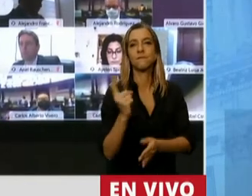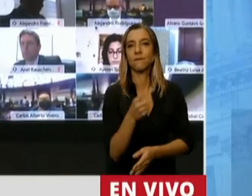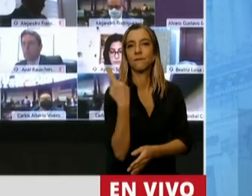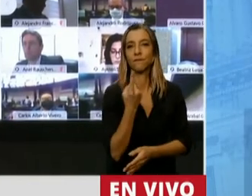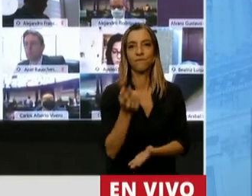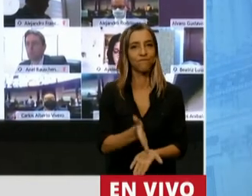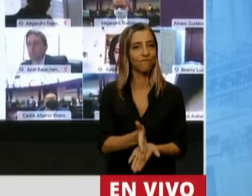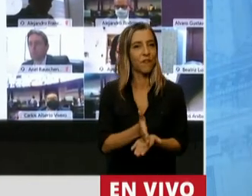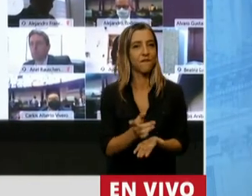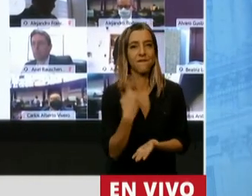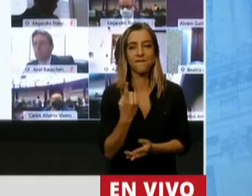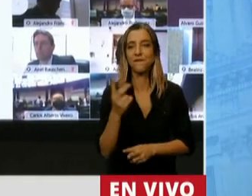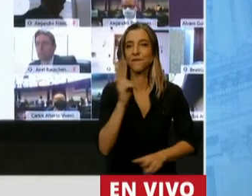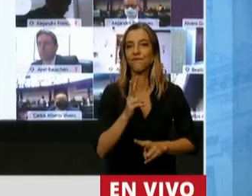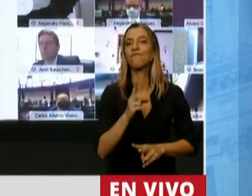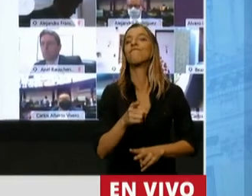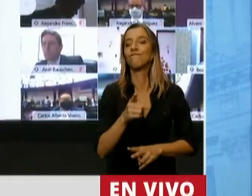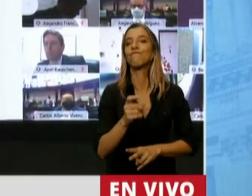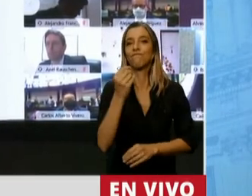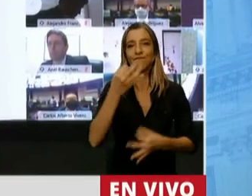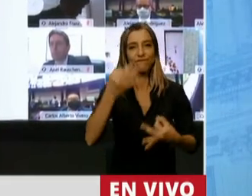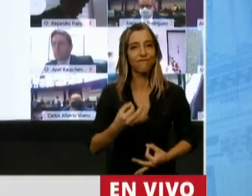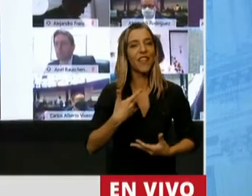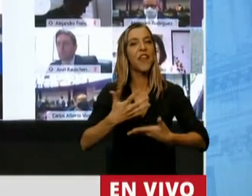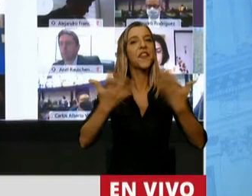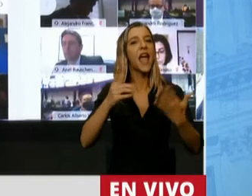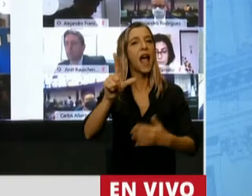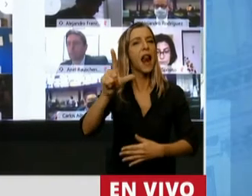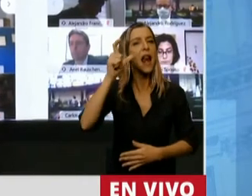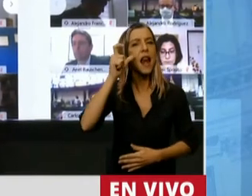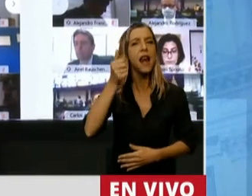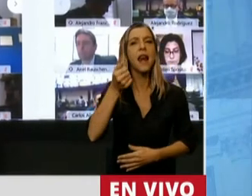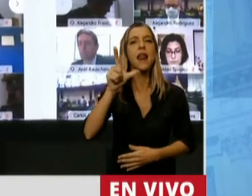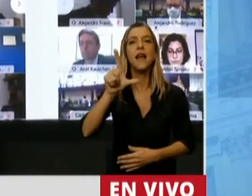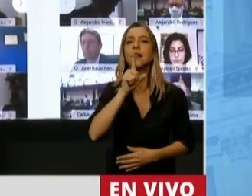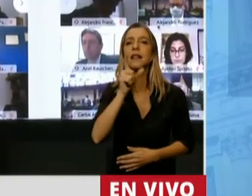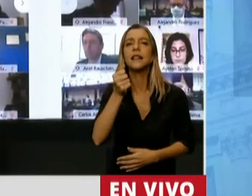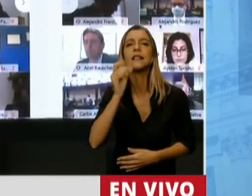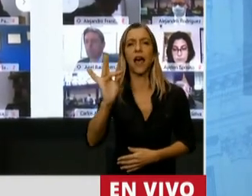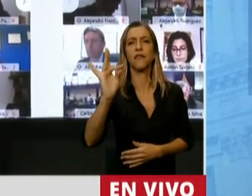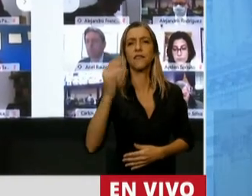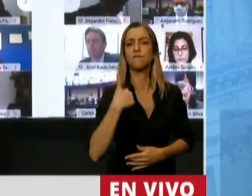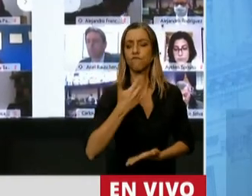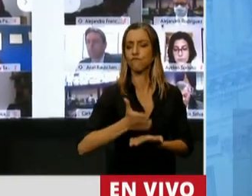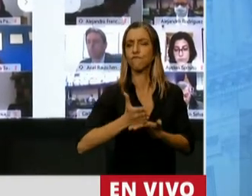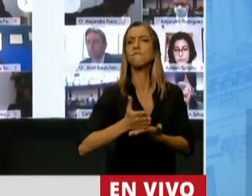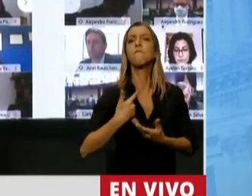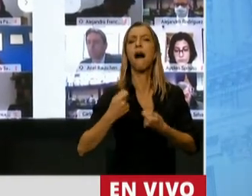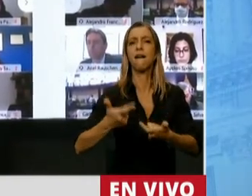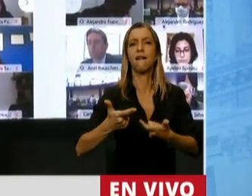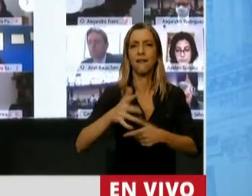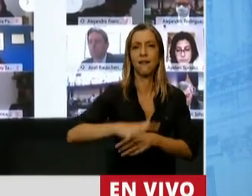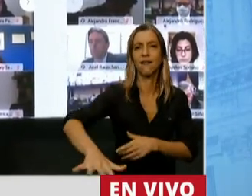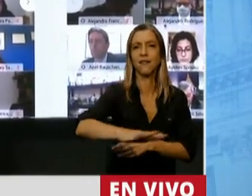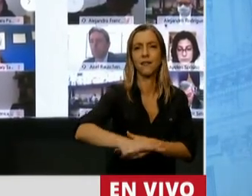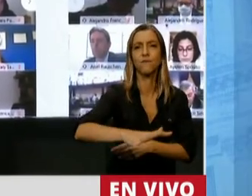Por eso festejamos también el Día de la Lealtad, la lealtad de un conductor a su pueblo y de su pueblo a ese